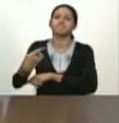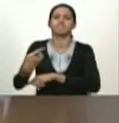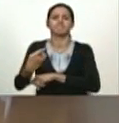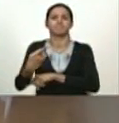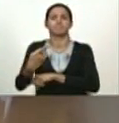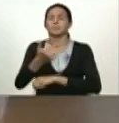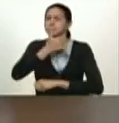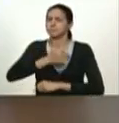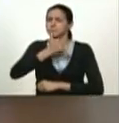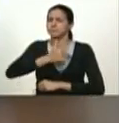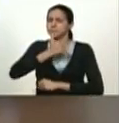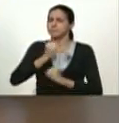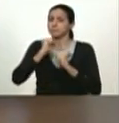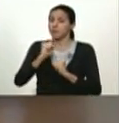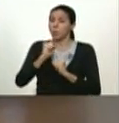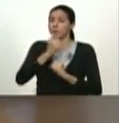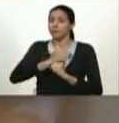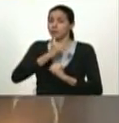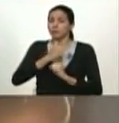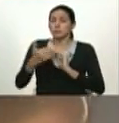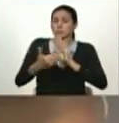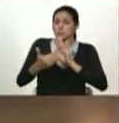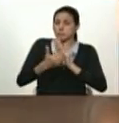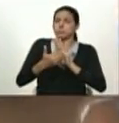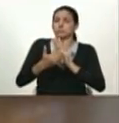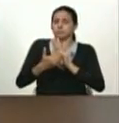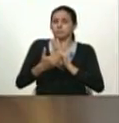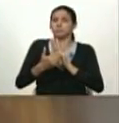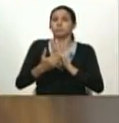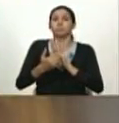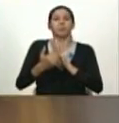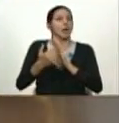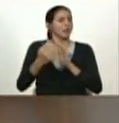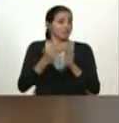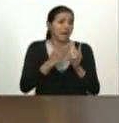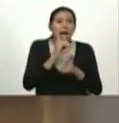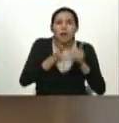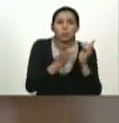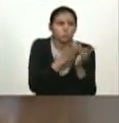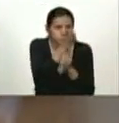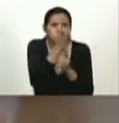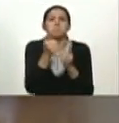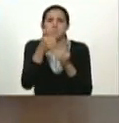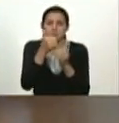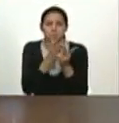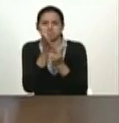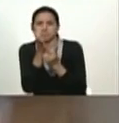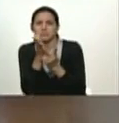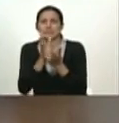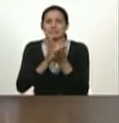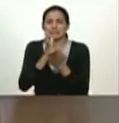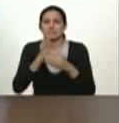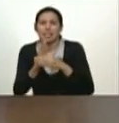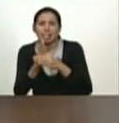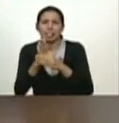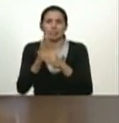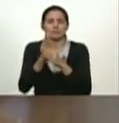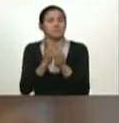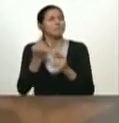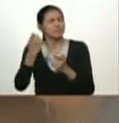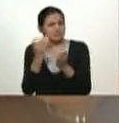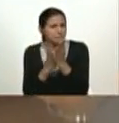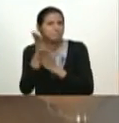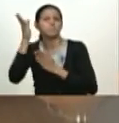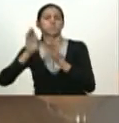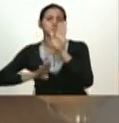ha sido dura en algunos frentes avanzamos pero hay que avanzar en todos los frentes hacia el objetivo de estabilidad económica crecimiento estabilidad